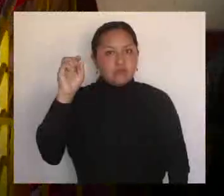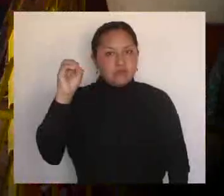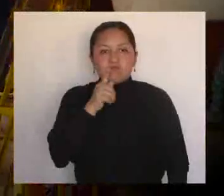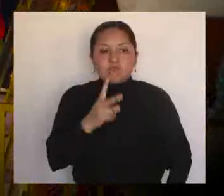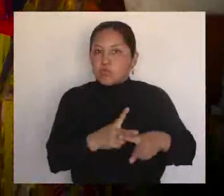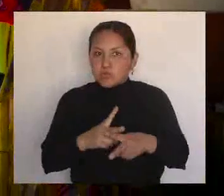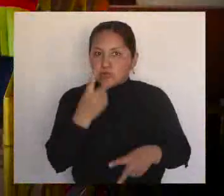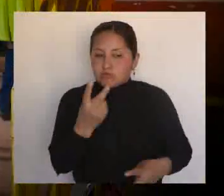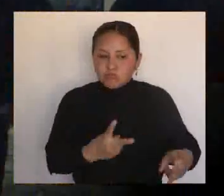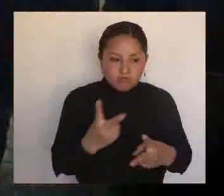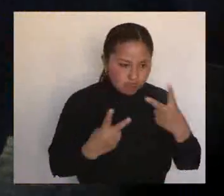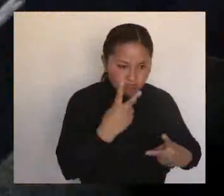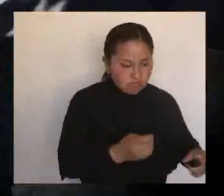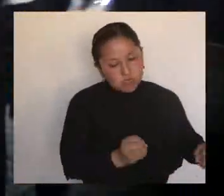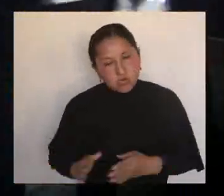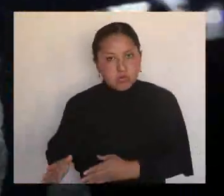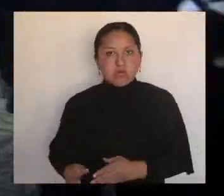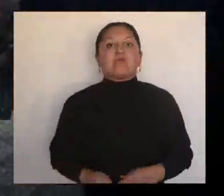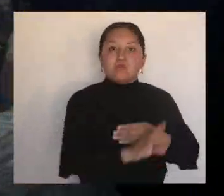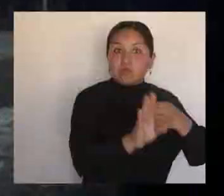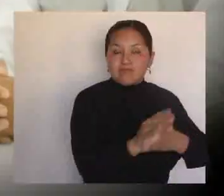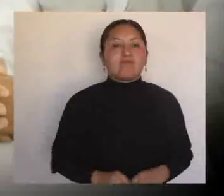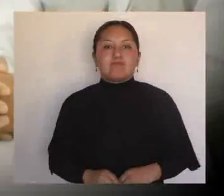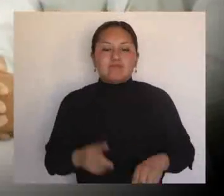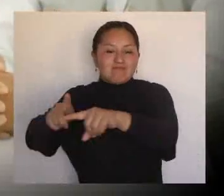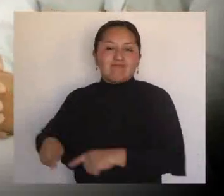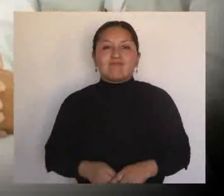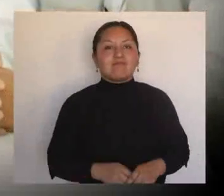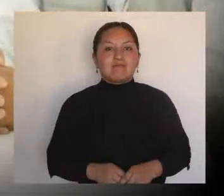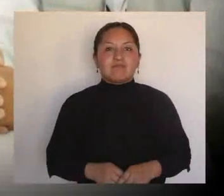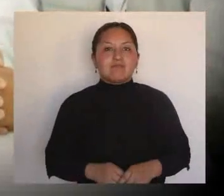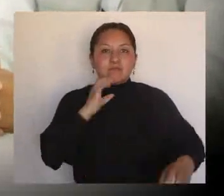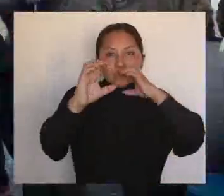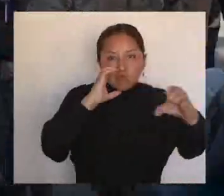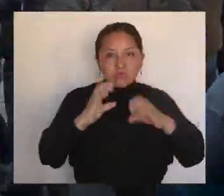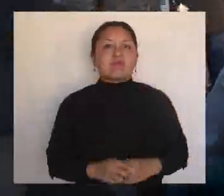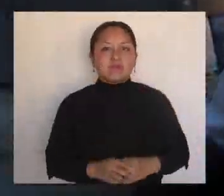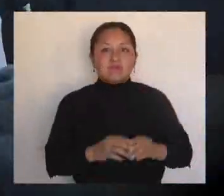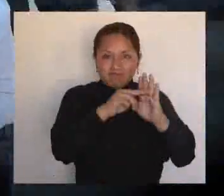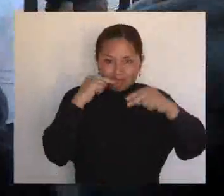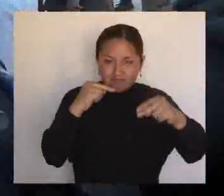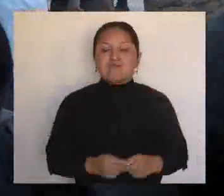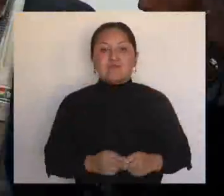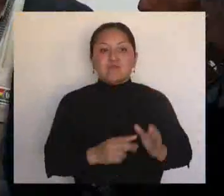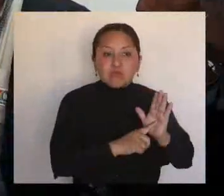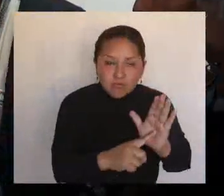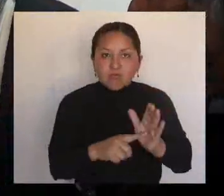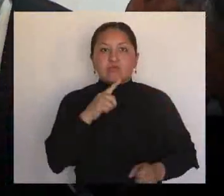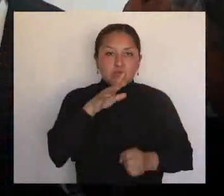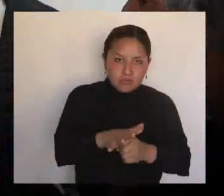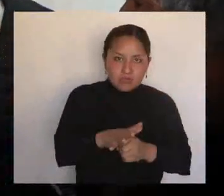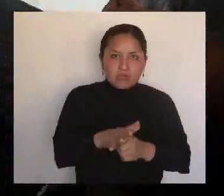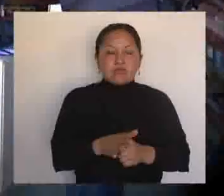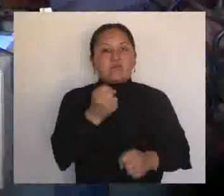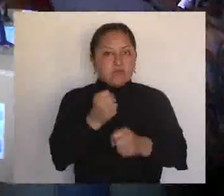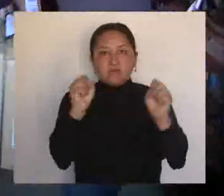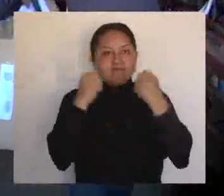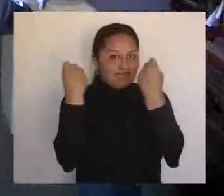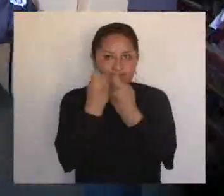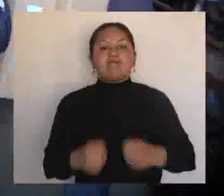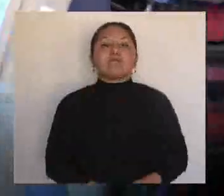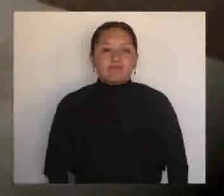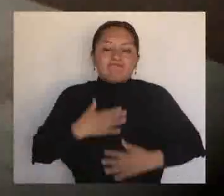quienes precautelaron el orden y seguridad. A los medios de comunicación, por su valioso trabajo y compromiso con la sociedad.